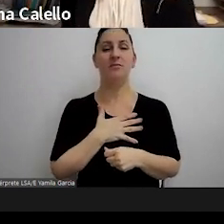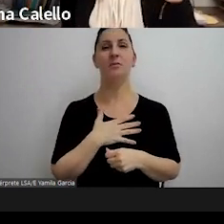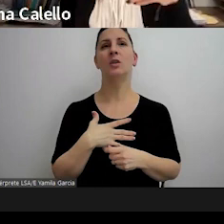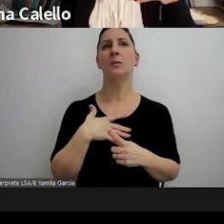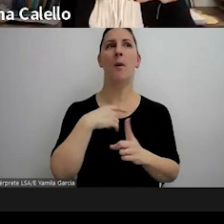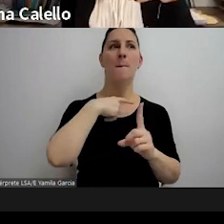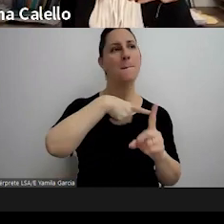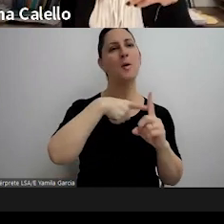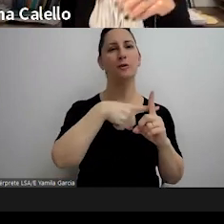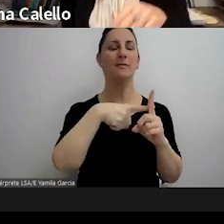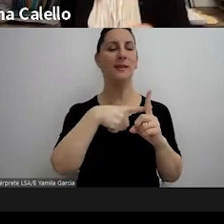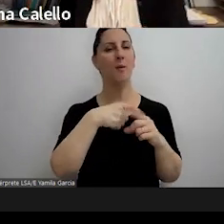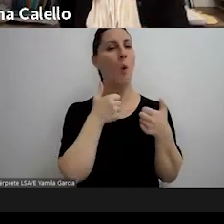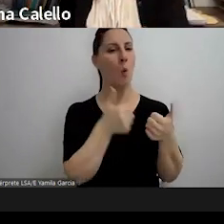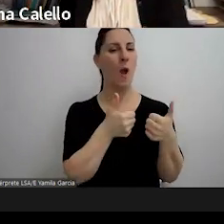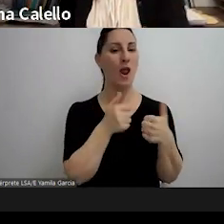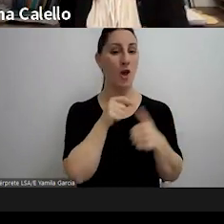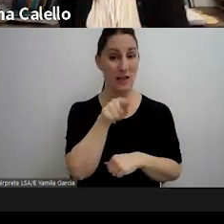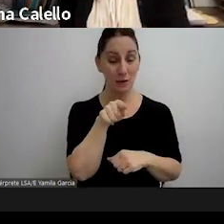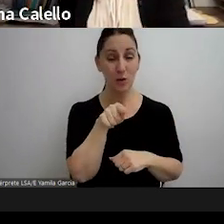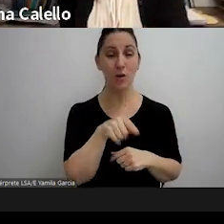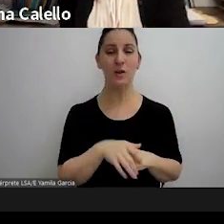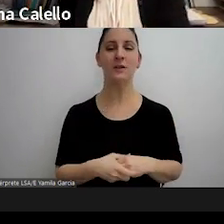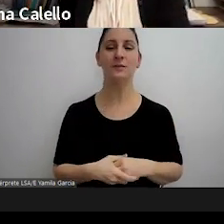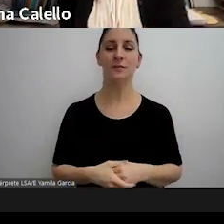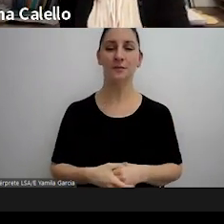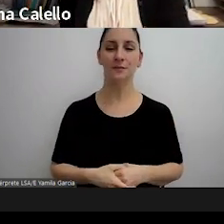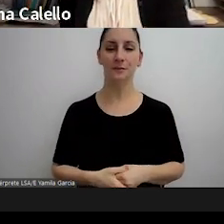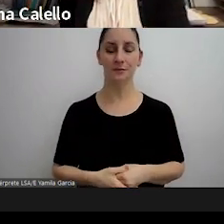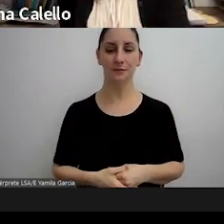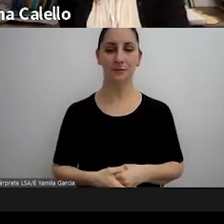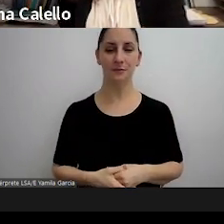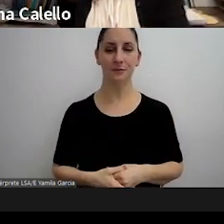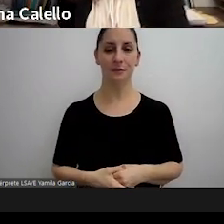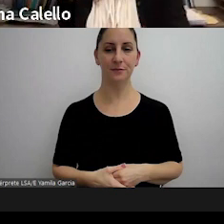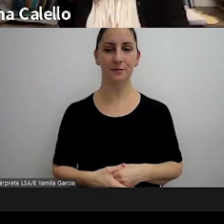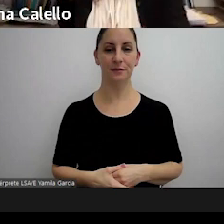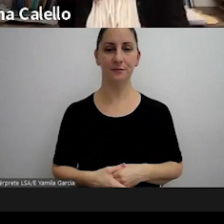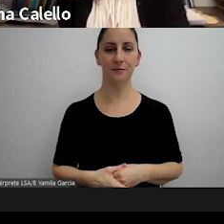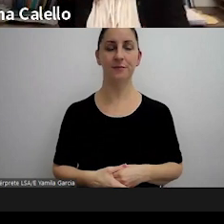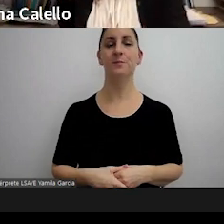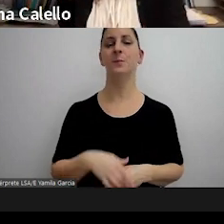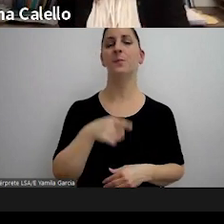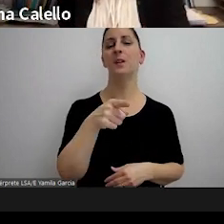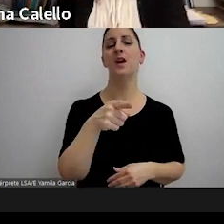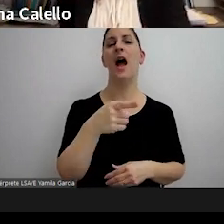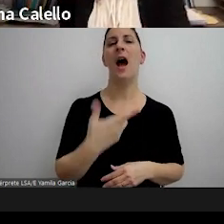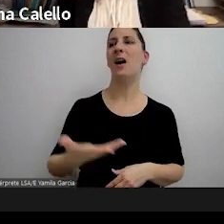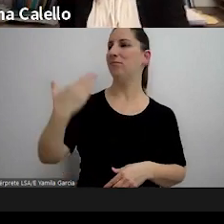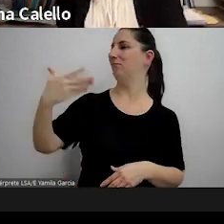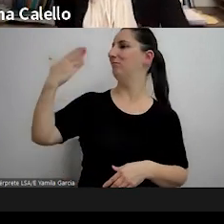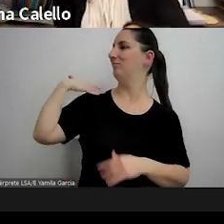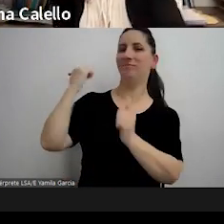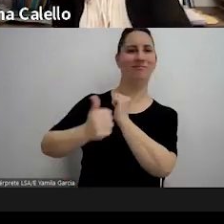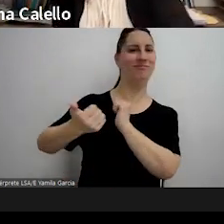que puede llegar a tener esto es que como no hay tantos precedentes en que